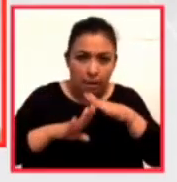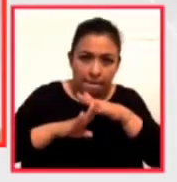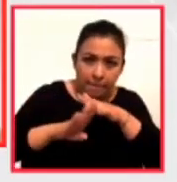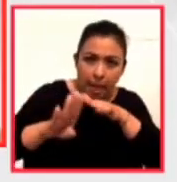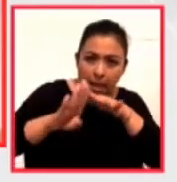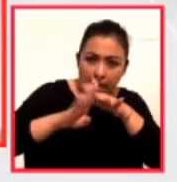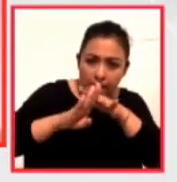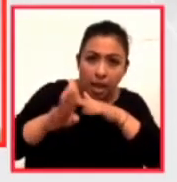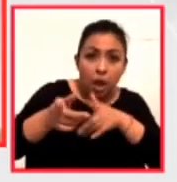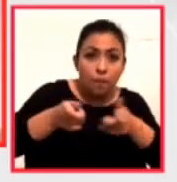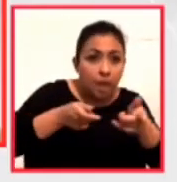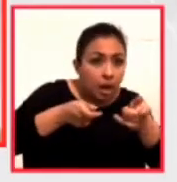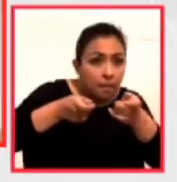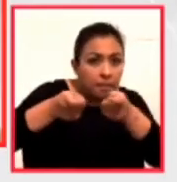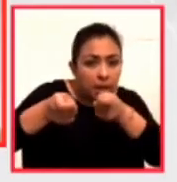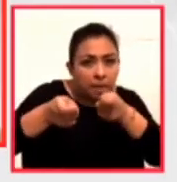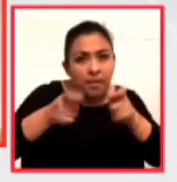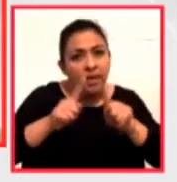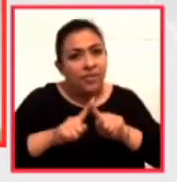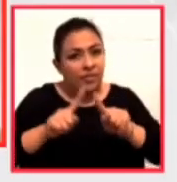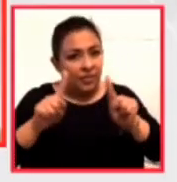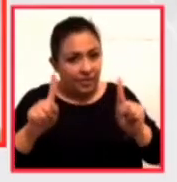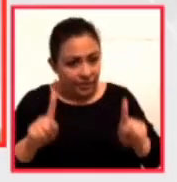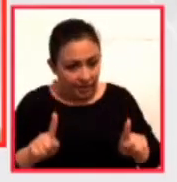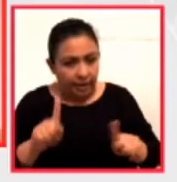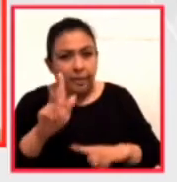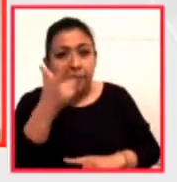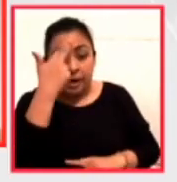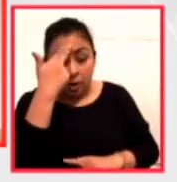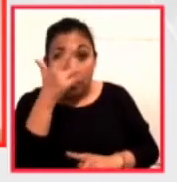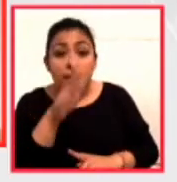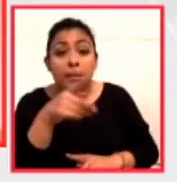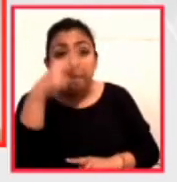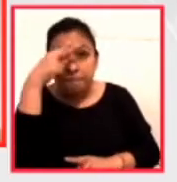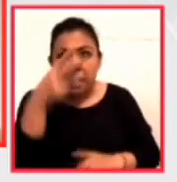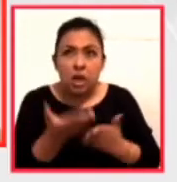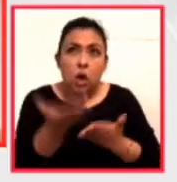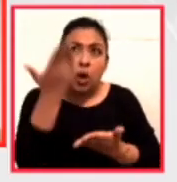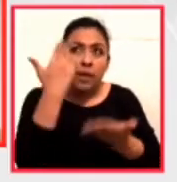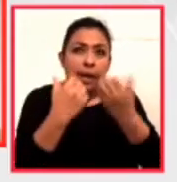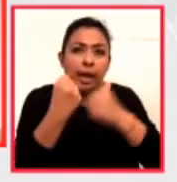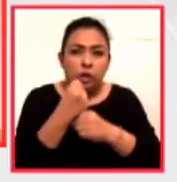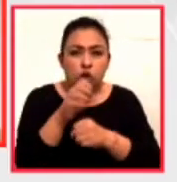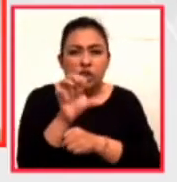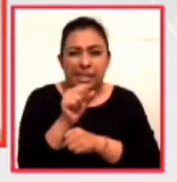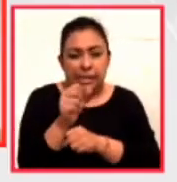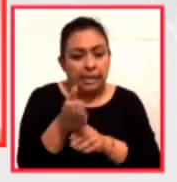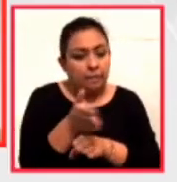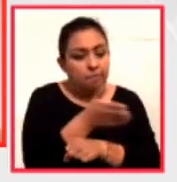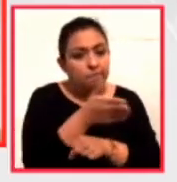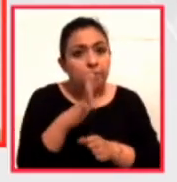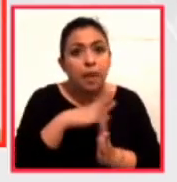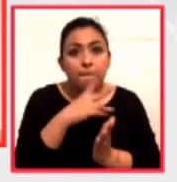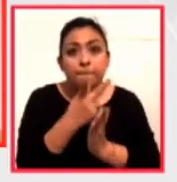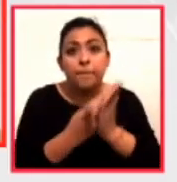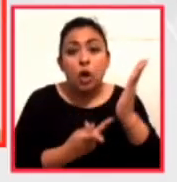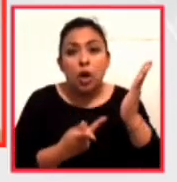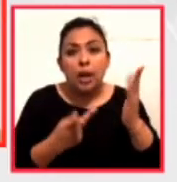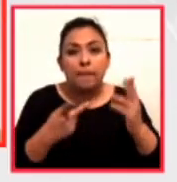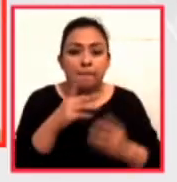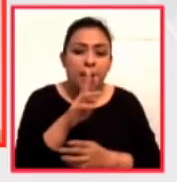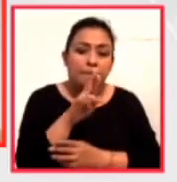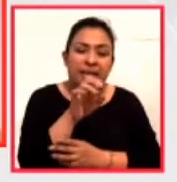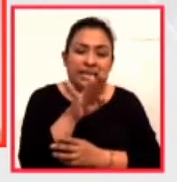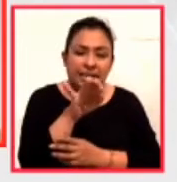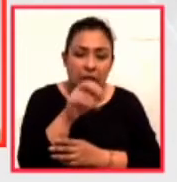controlados de otras maneras. Recordemos que ya México, en la década de los sesentas, justamente con el programa de braceros, había